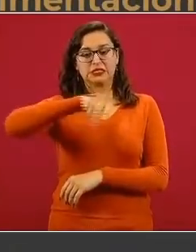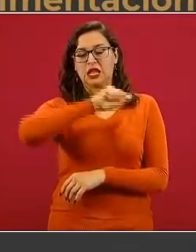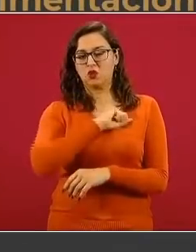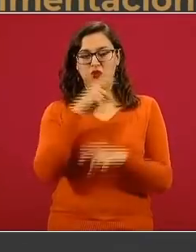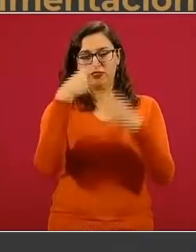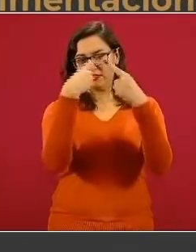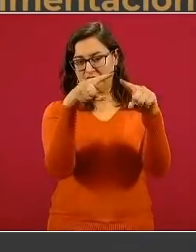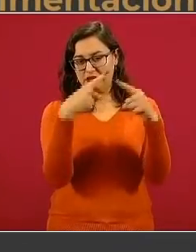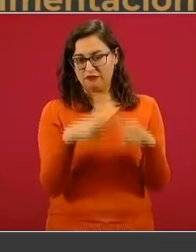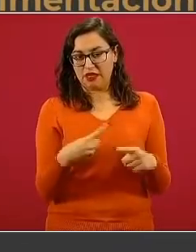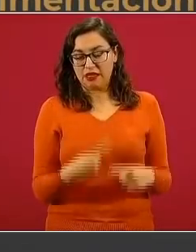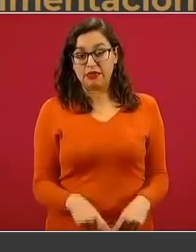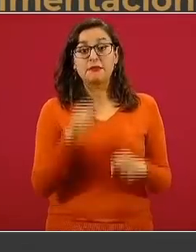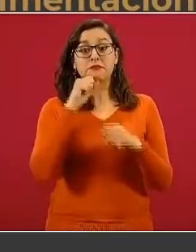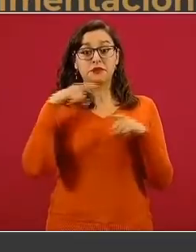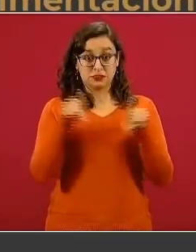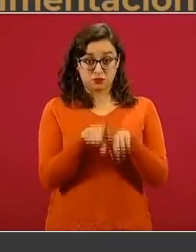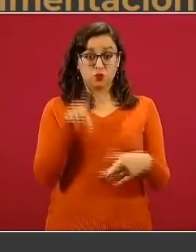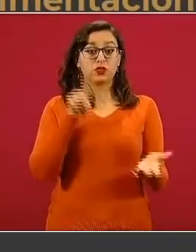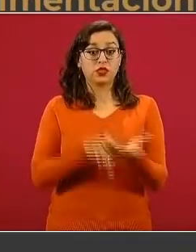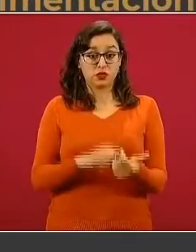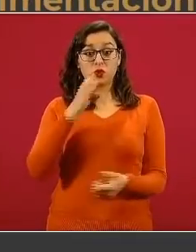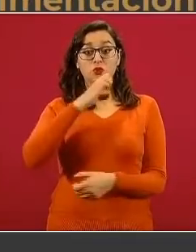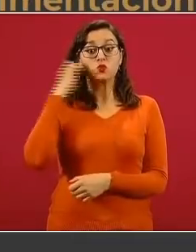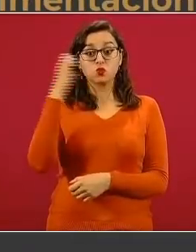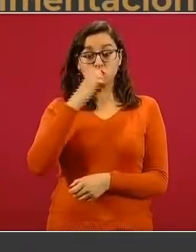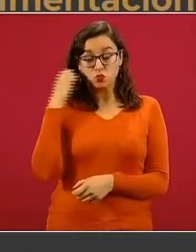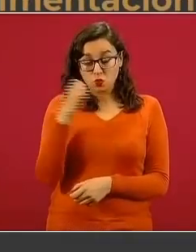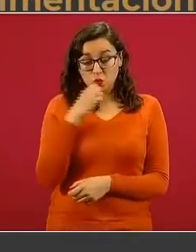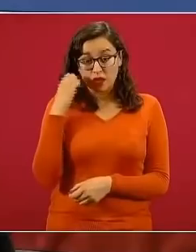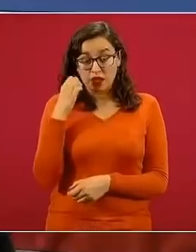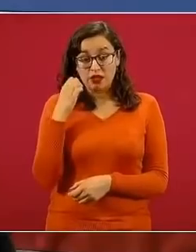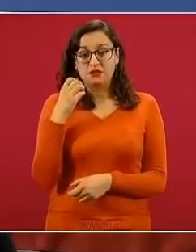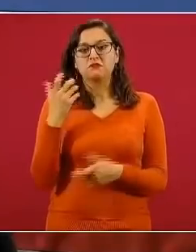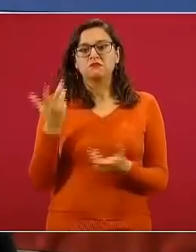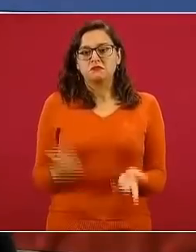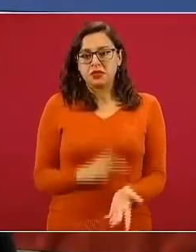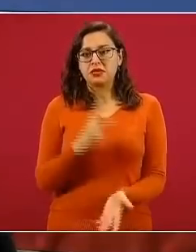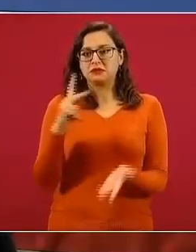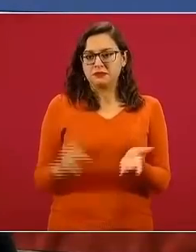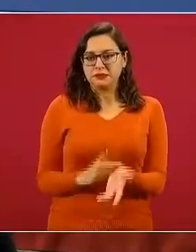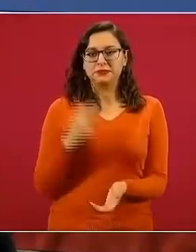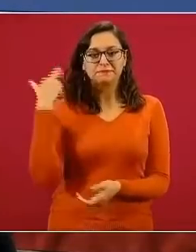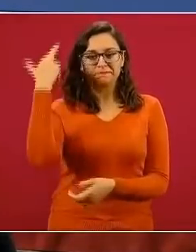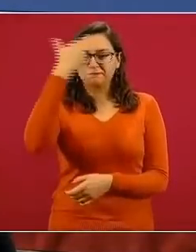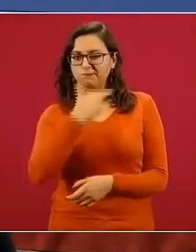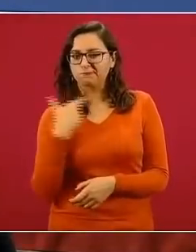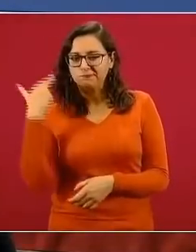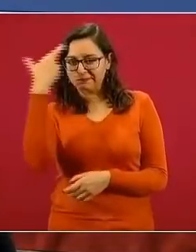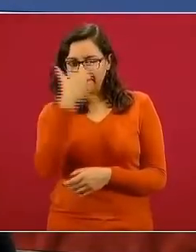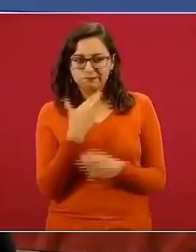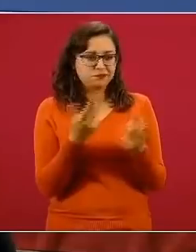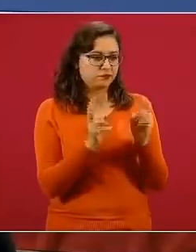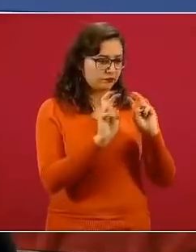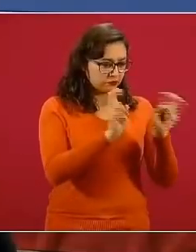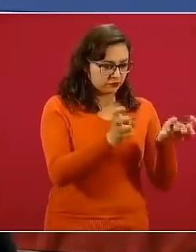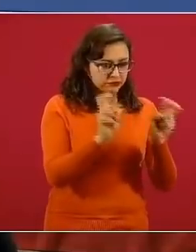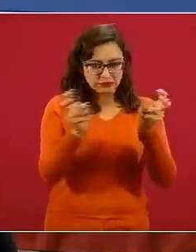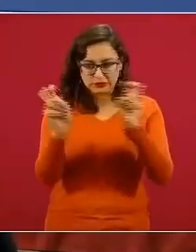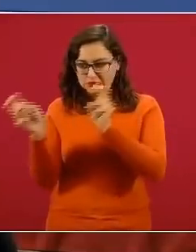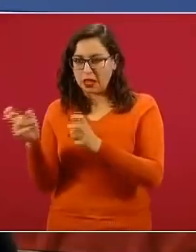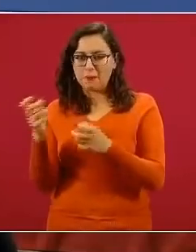salud del escolar y que estuvieron revisando de forma sistemática intervenciones en escuelas